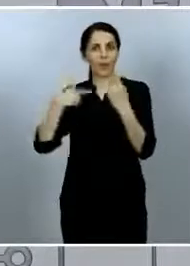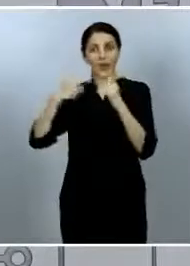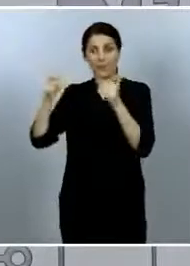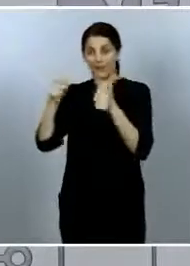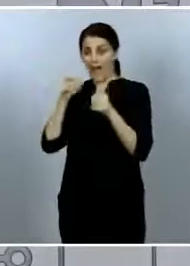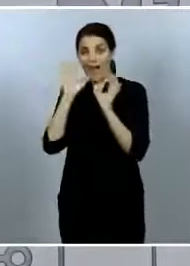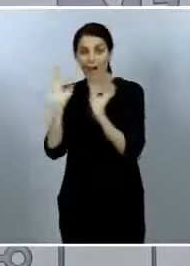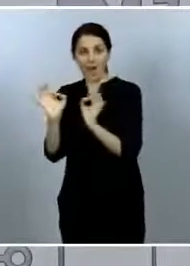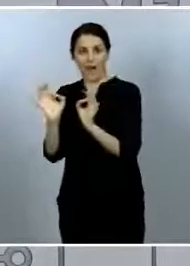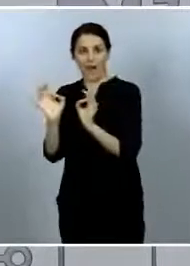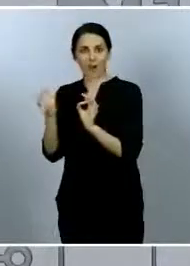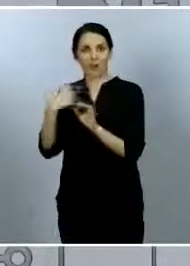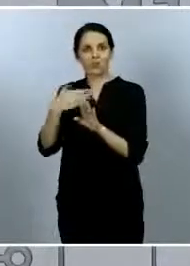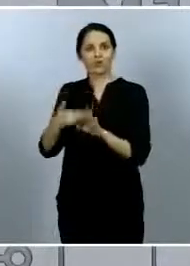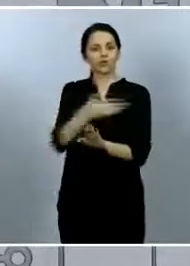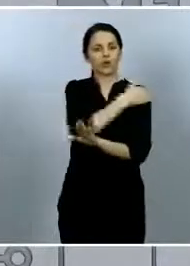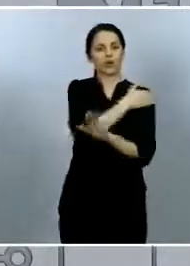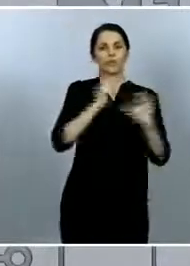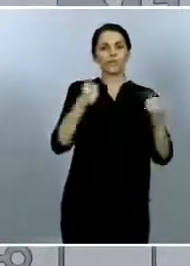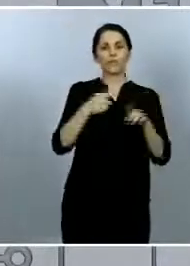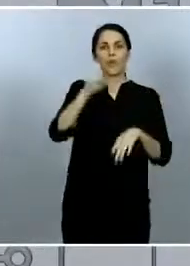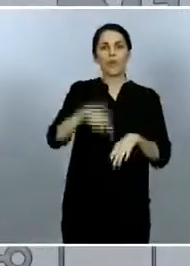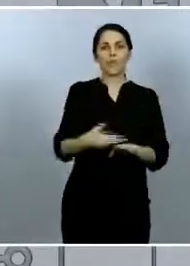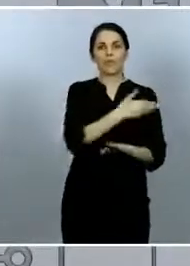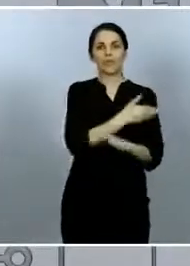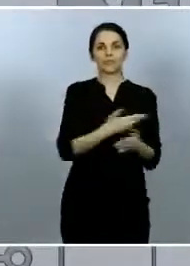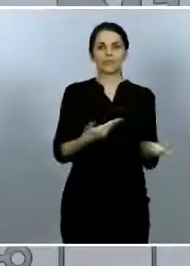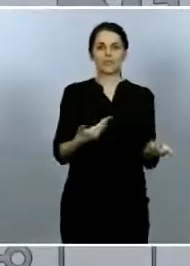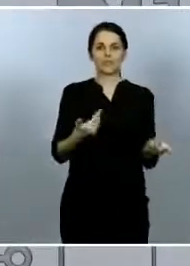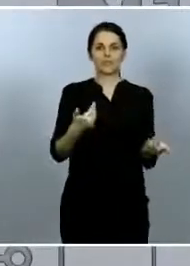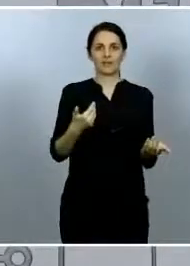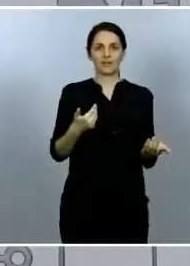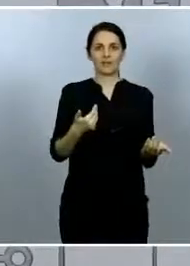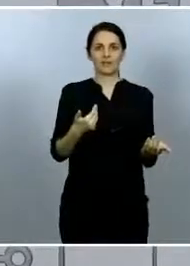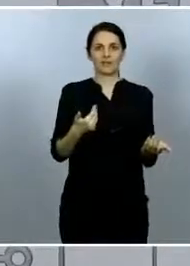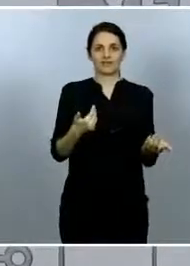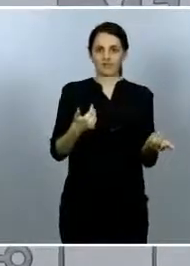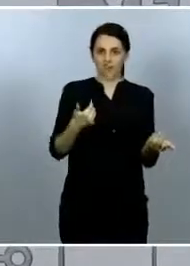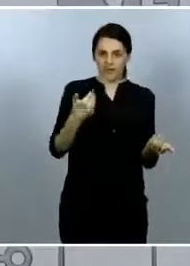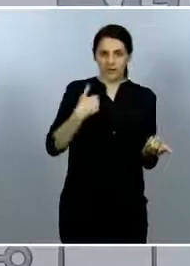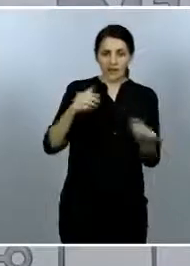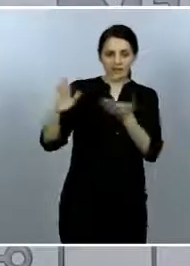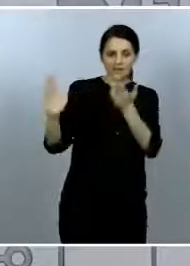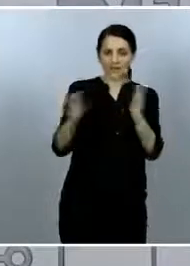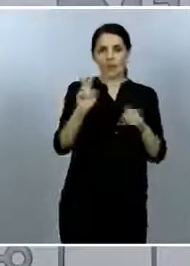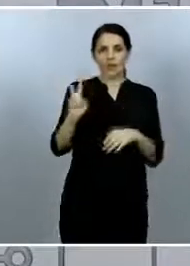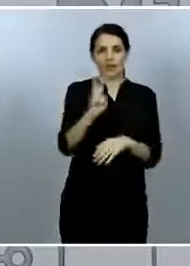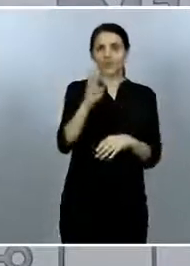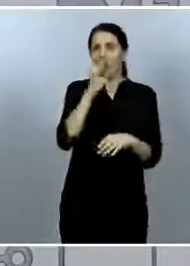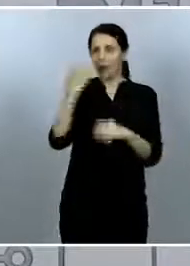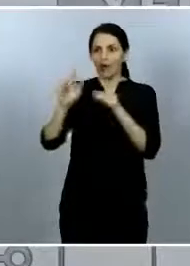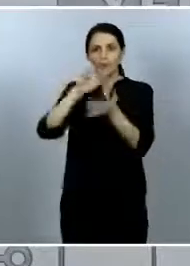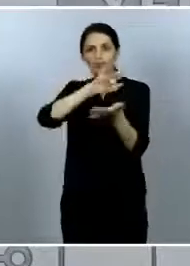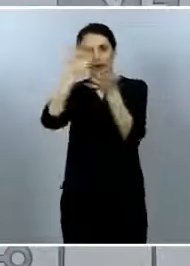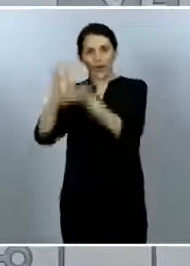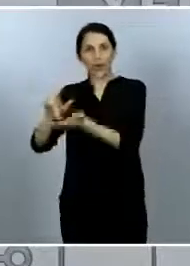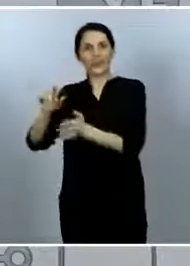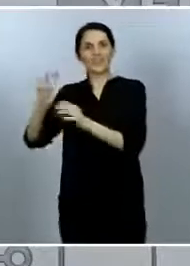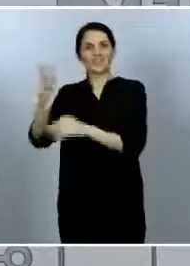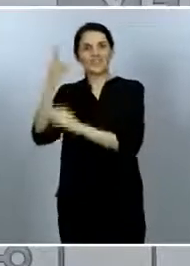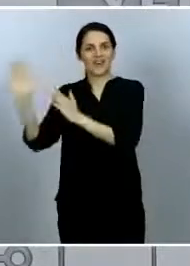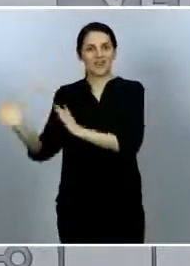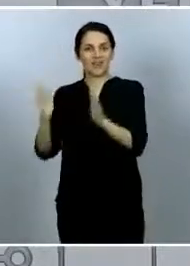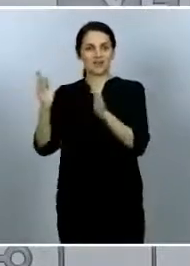prácticamente los primeros resultados tres semanas y ahora hemos tenido la segunda ola y luego tendremos la tercera es un estudio de alto nivel con base